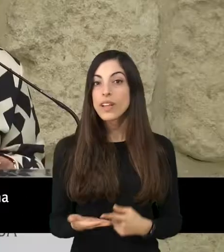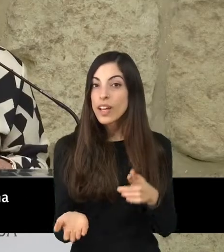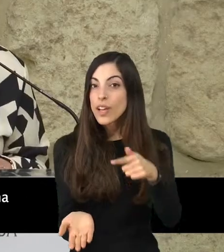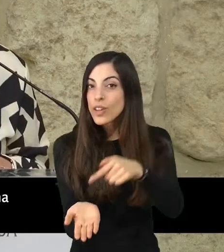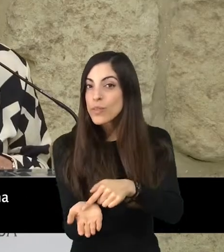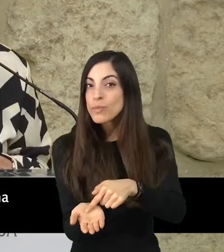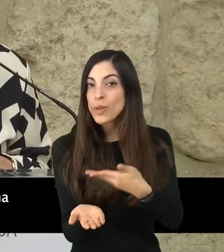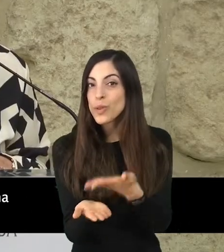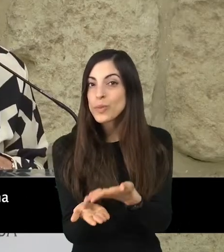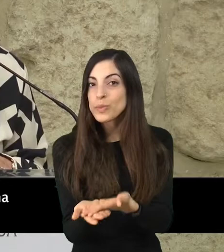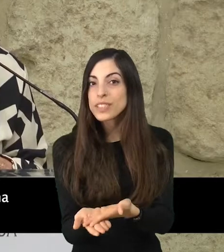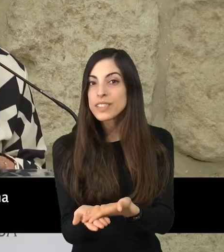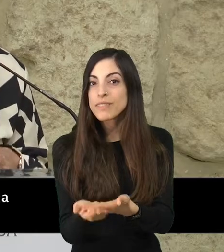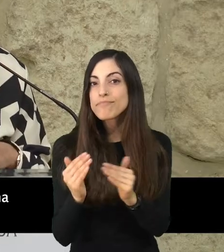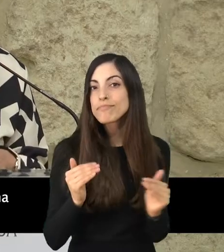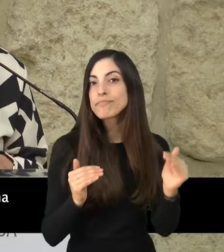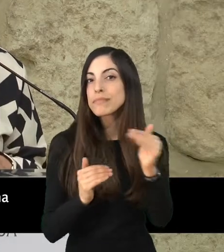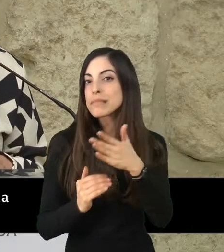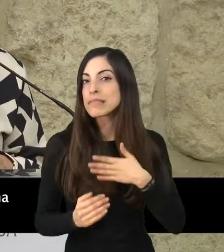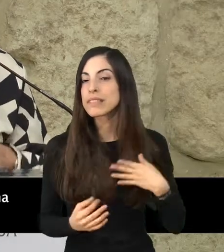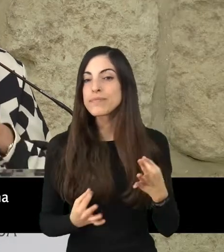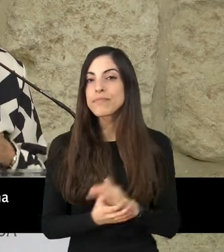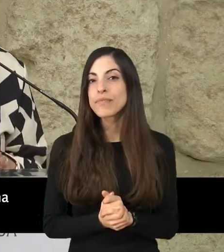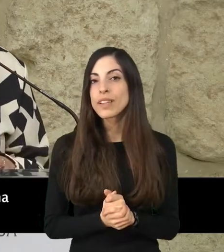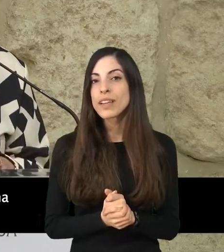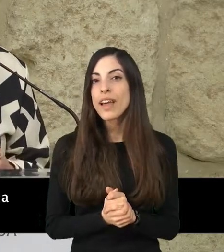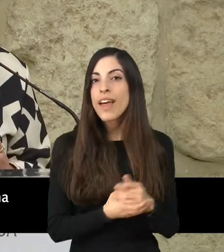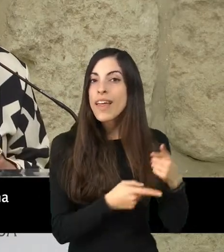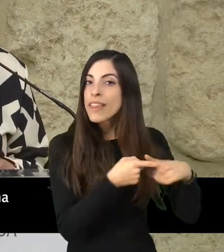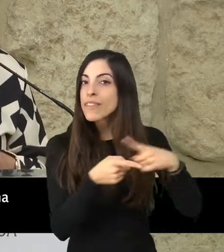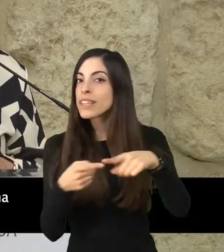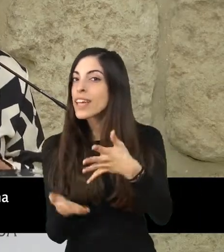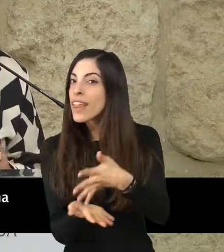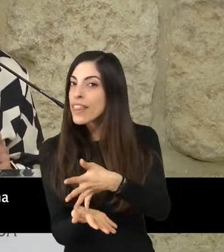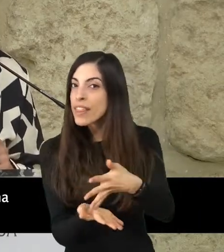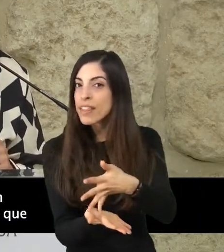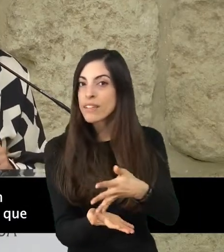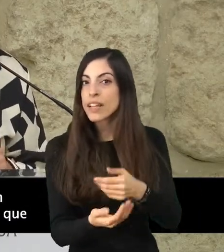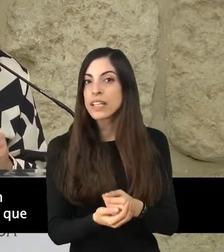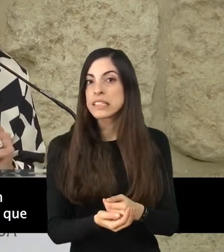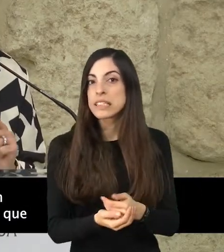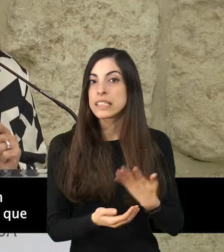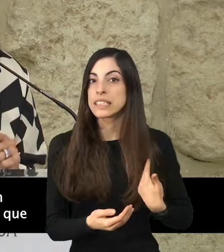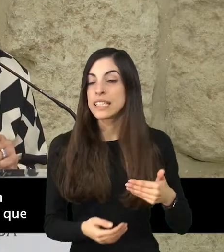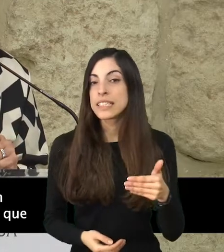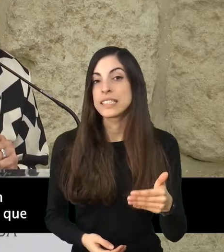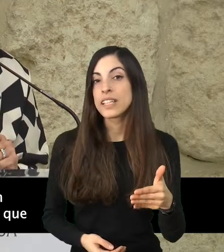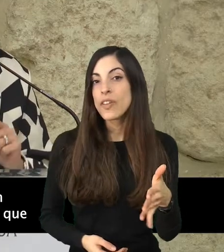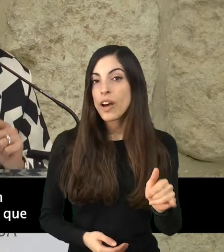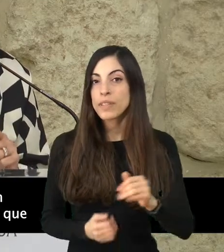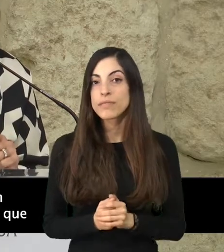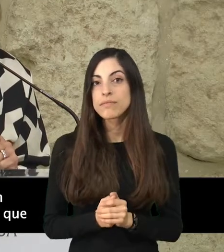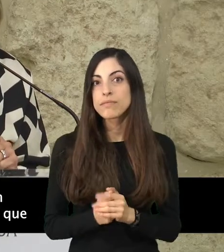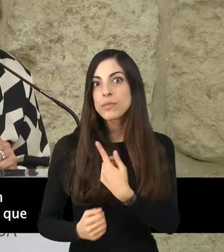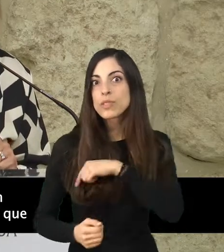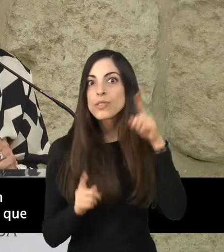Es una propuesta que viene a superar, vamos a decir, una serie de debilidades que teníamos en nuestro destino y nuestro objetivo principal es